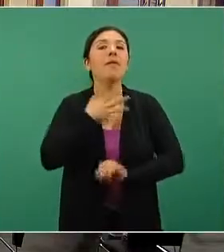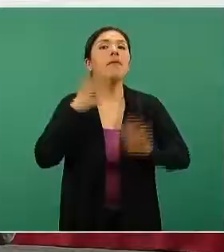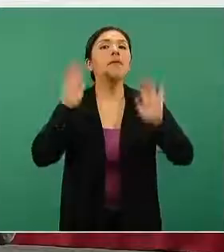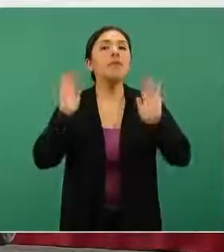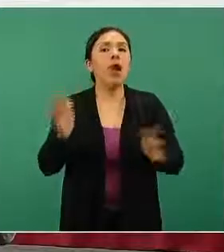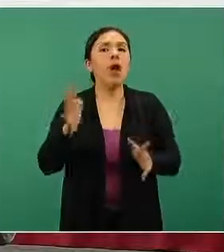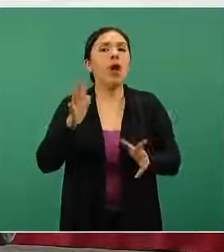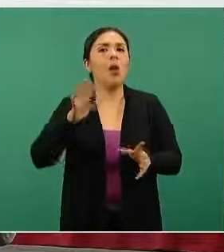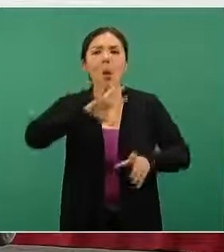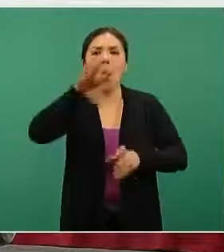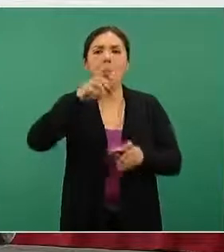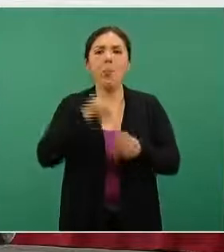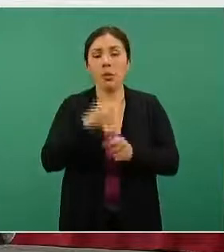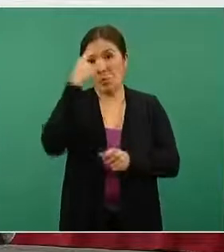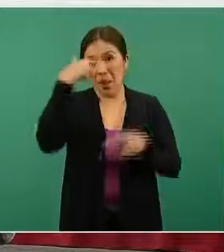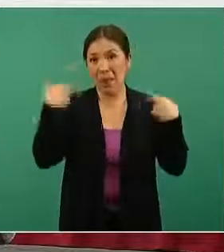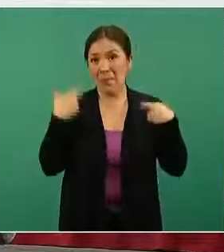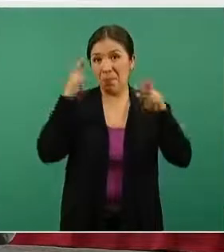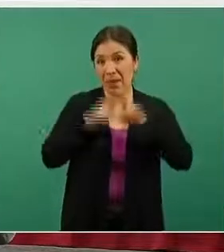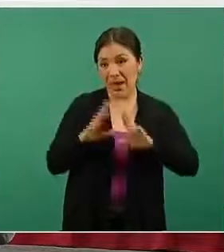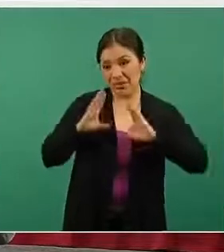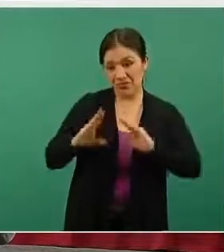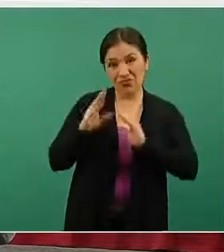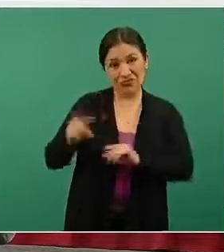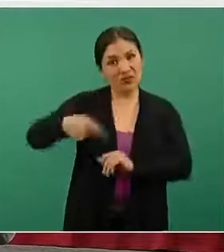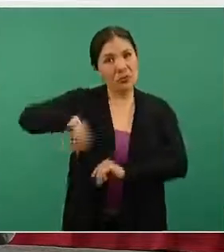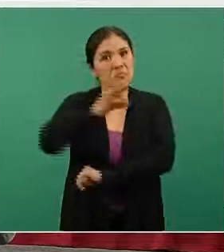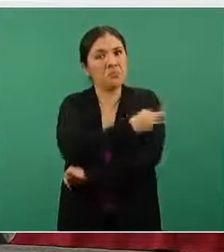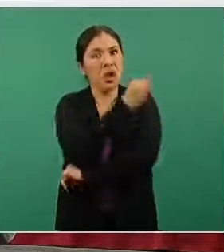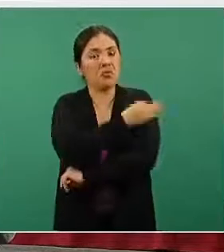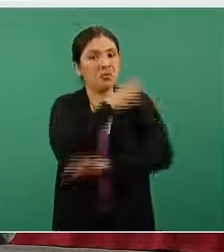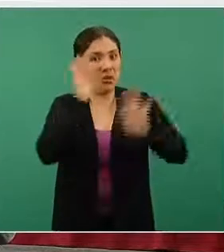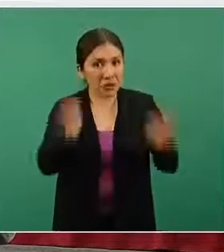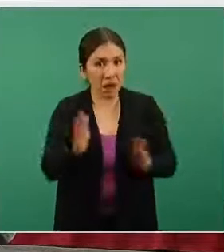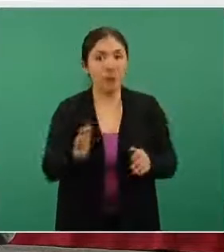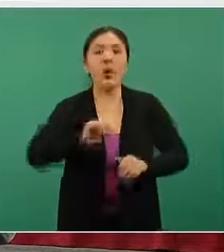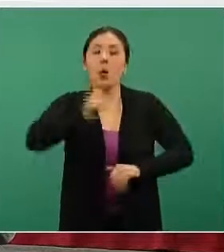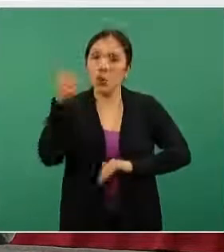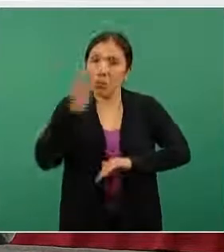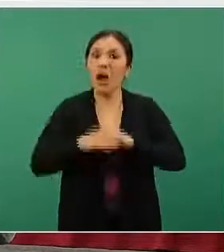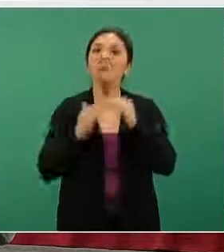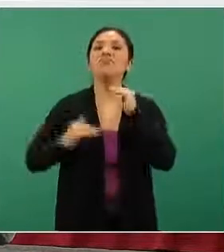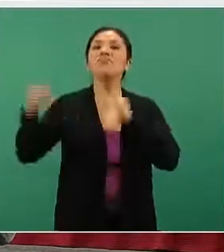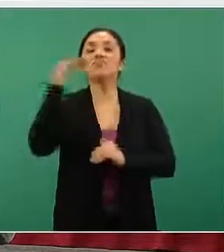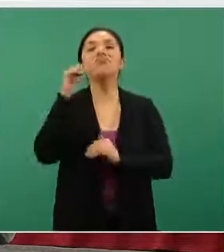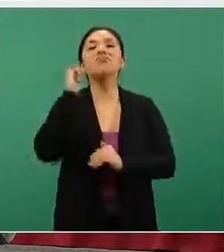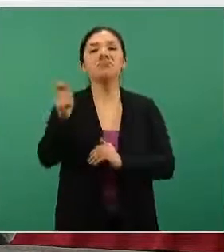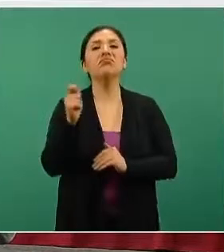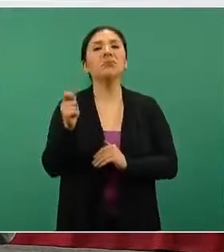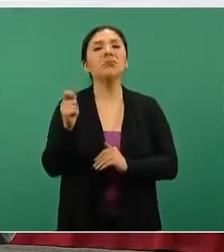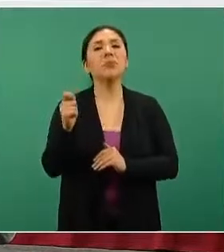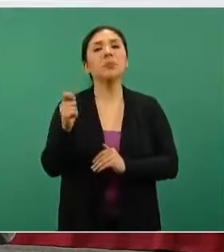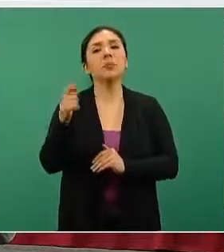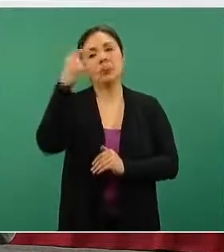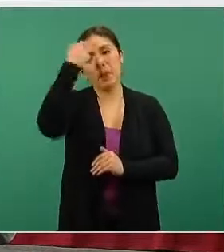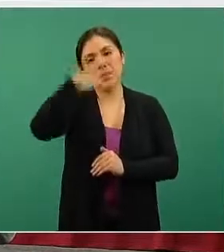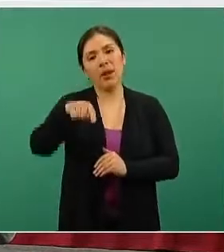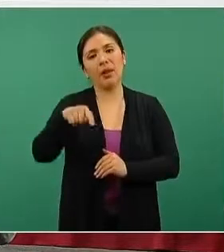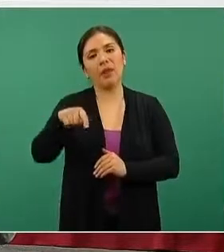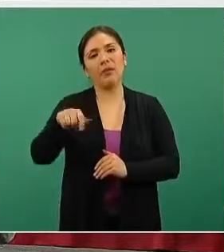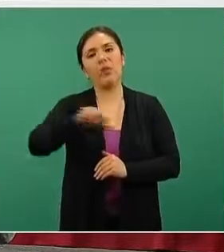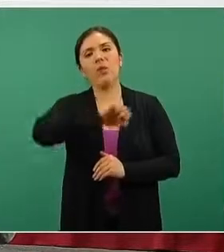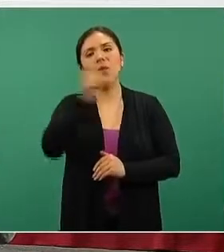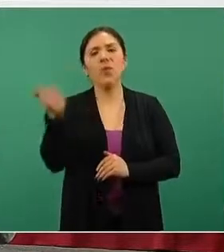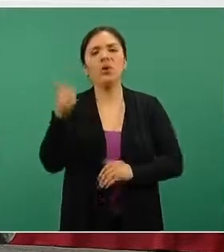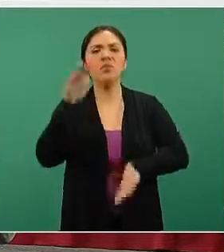la cobertura de personal educativo y tenemos un grado de avance muy amplio sobre las siguientes